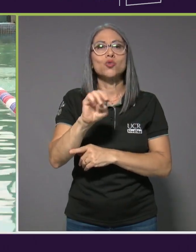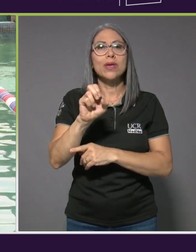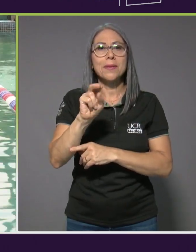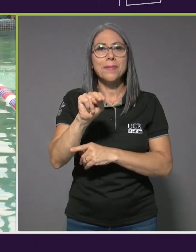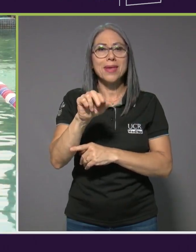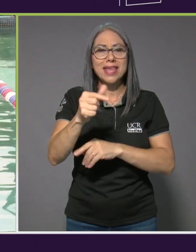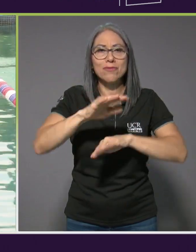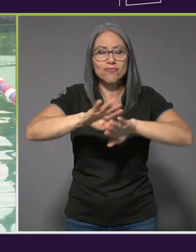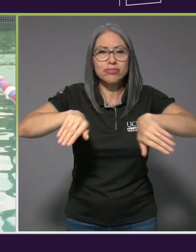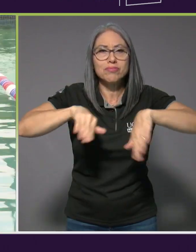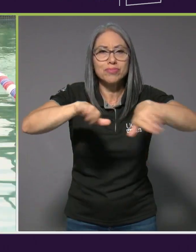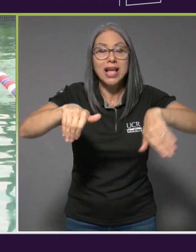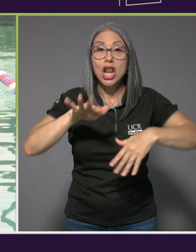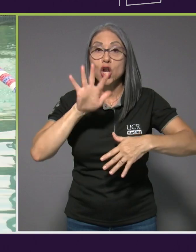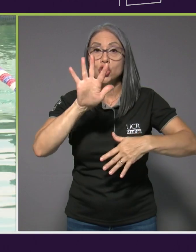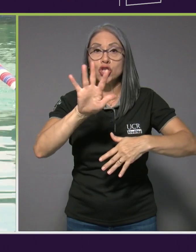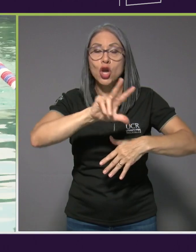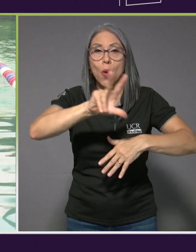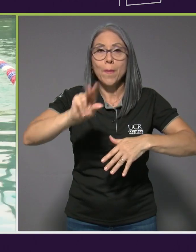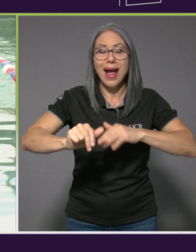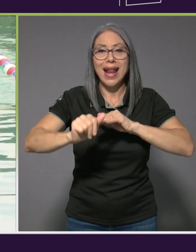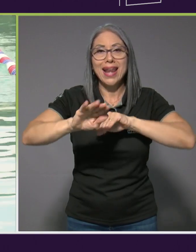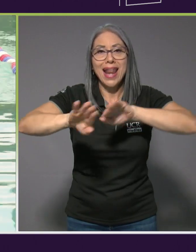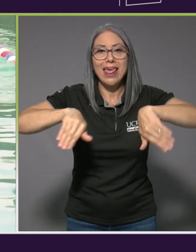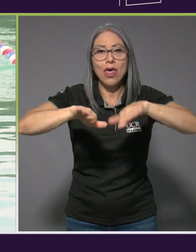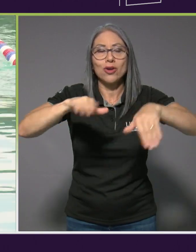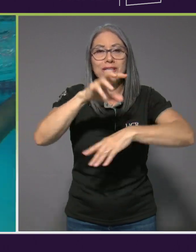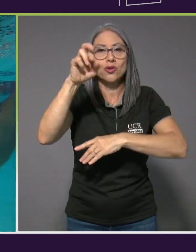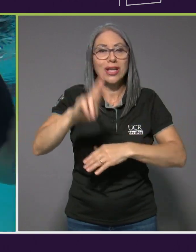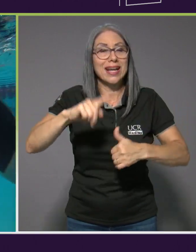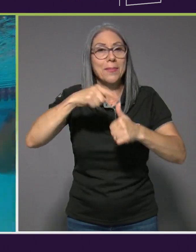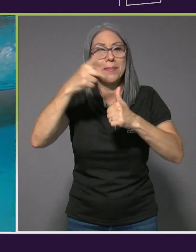paranavadores de Costa Rica juntos por primera vez.